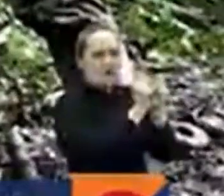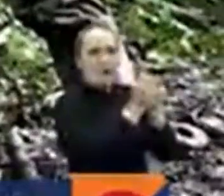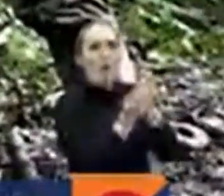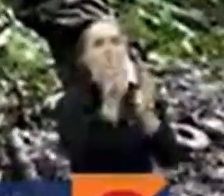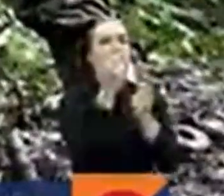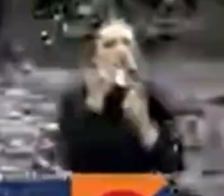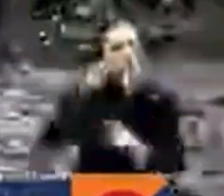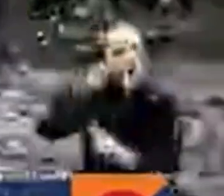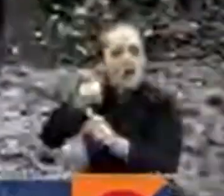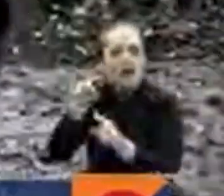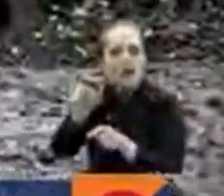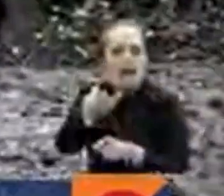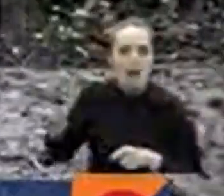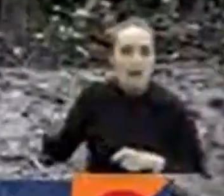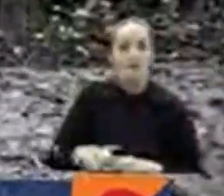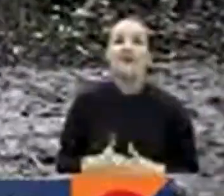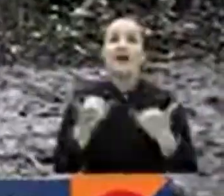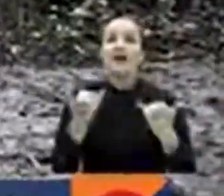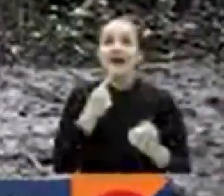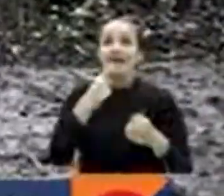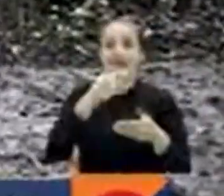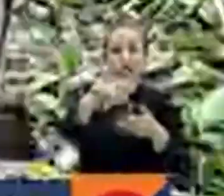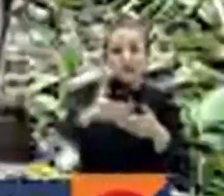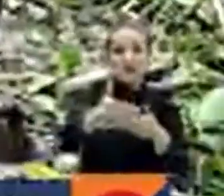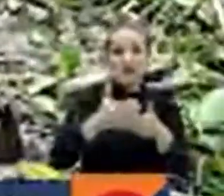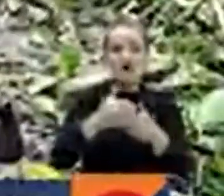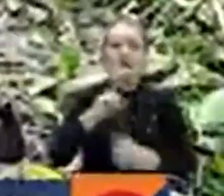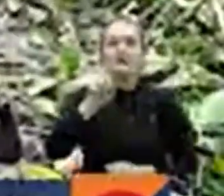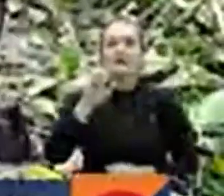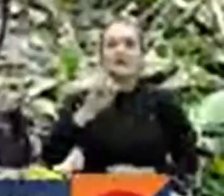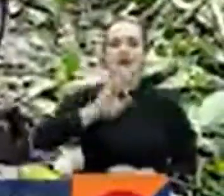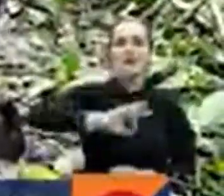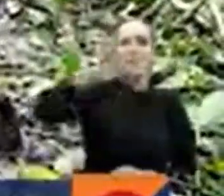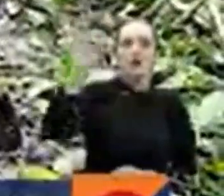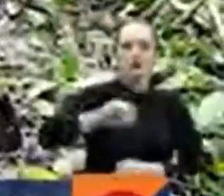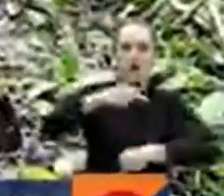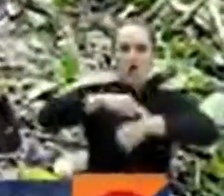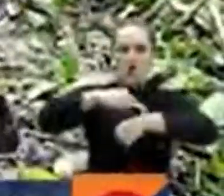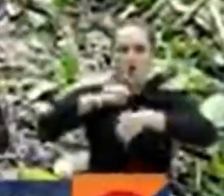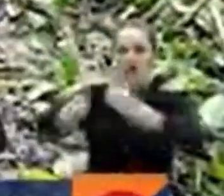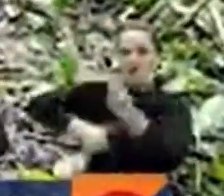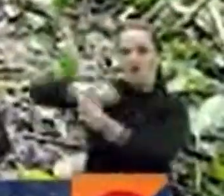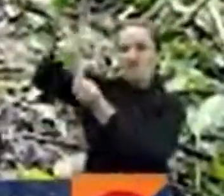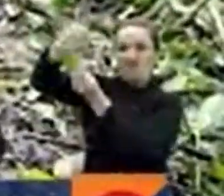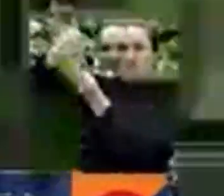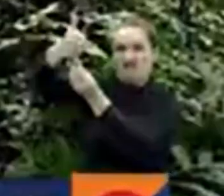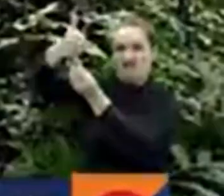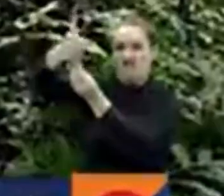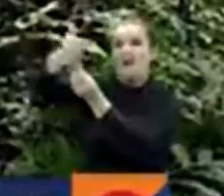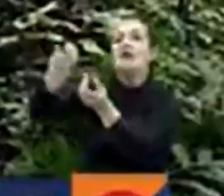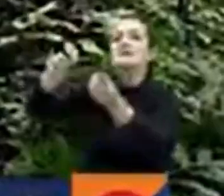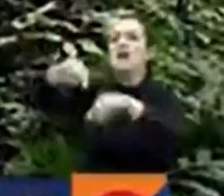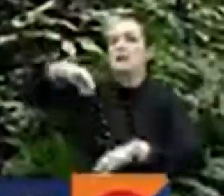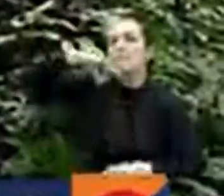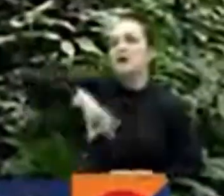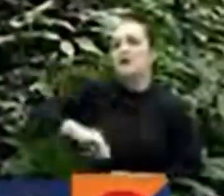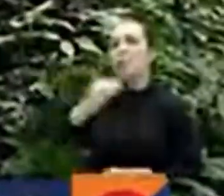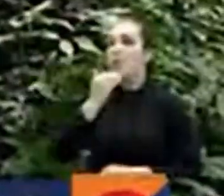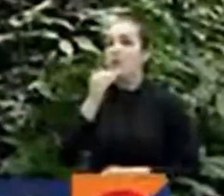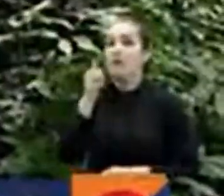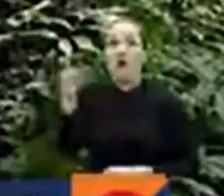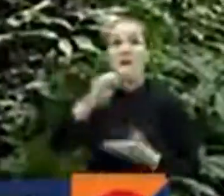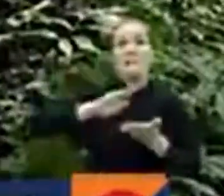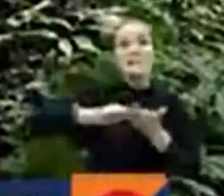El borrador plantea una rebaja de penas de hasta el 60% para los cabecillas y recibirían otros beneficios como permisos de